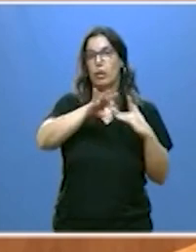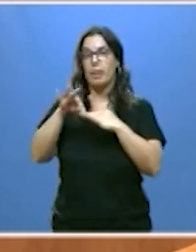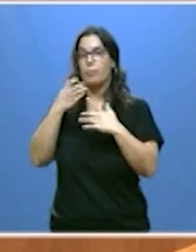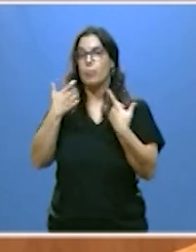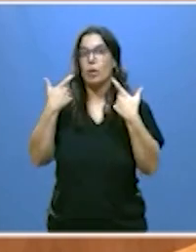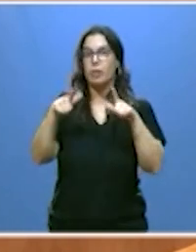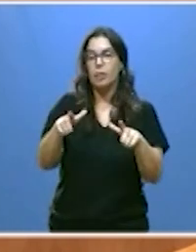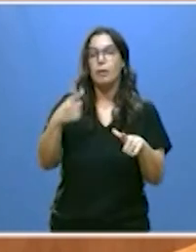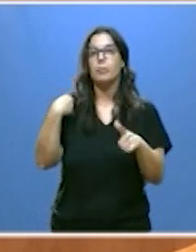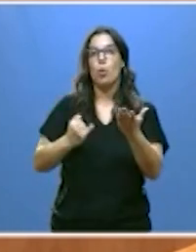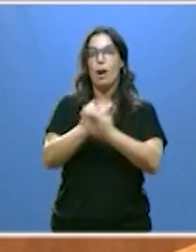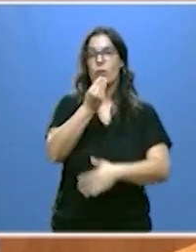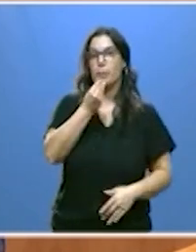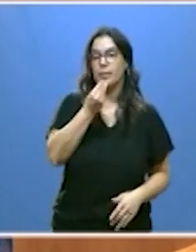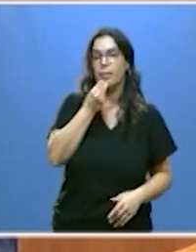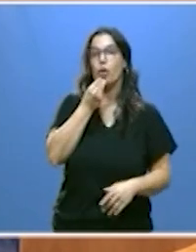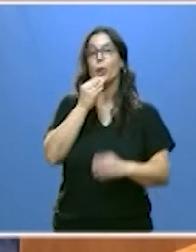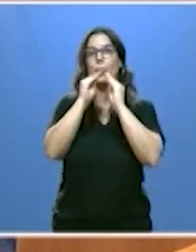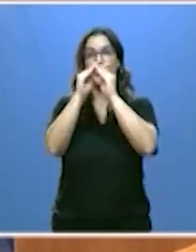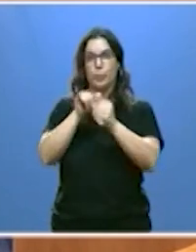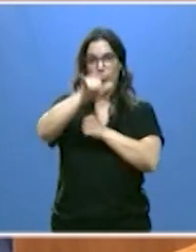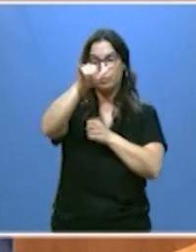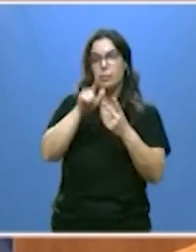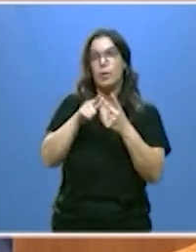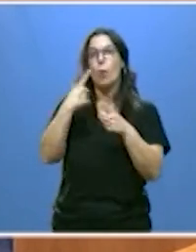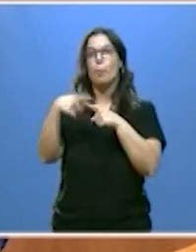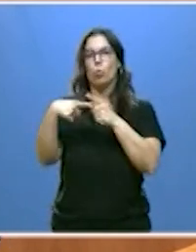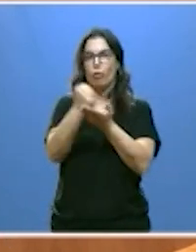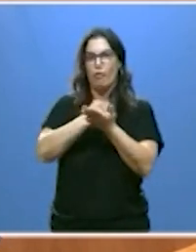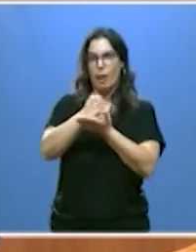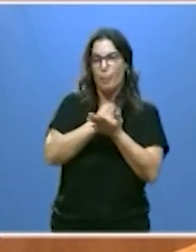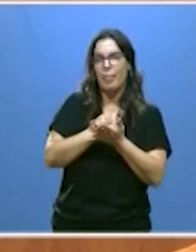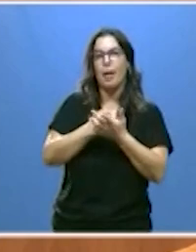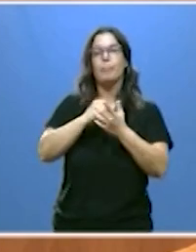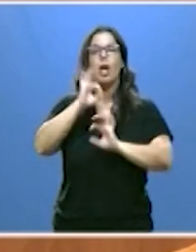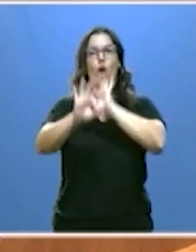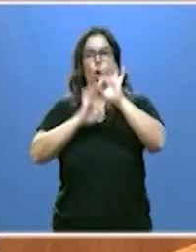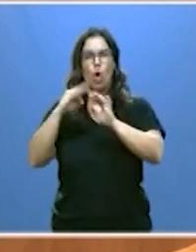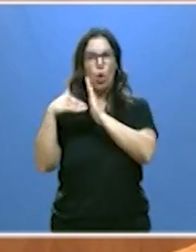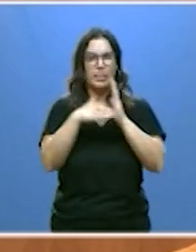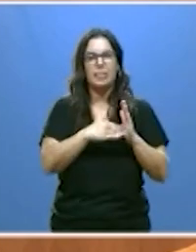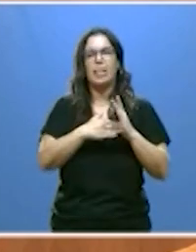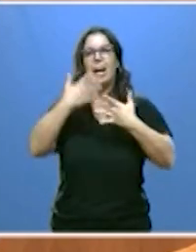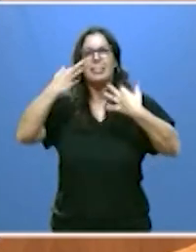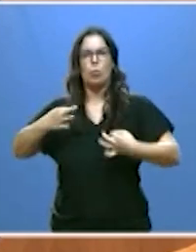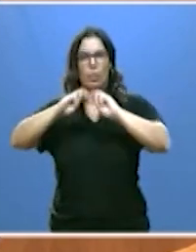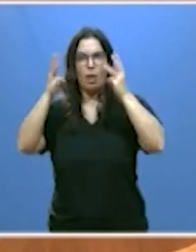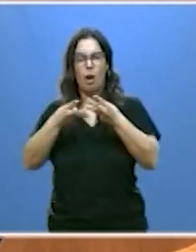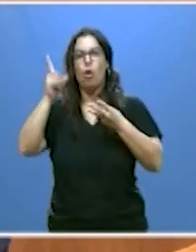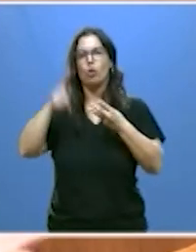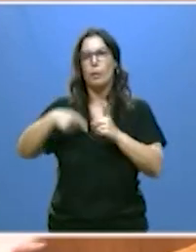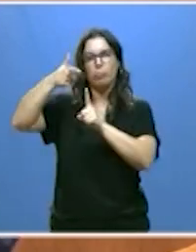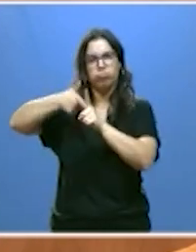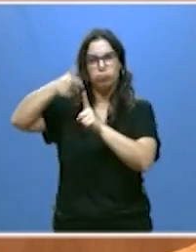como agroalimentación, aeronáutica, productos farmacéuticos, logística, ciberseguridad o siderurgia.